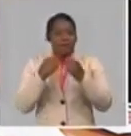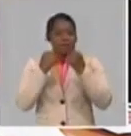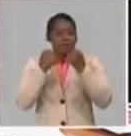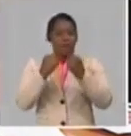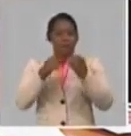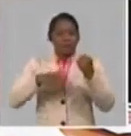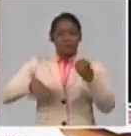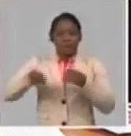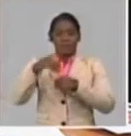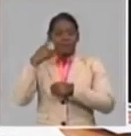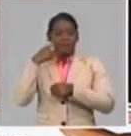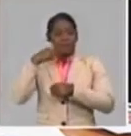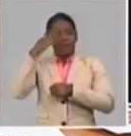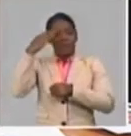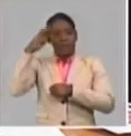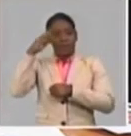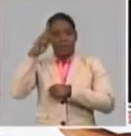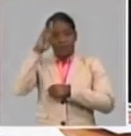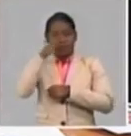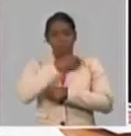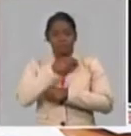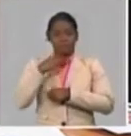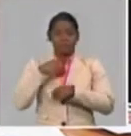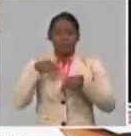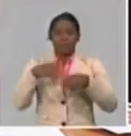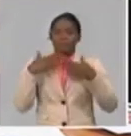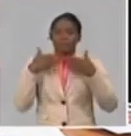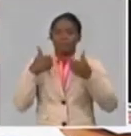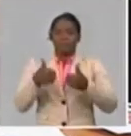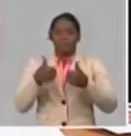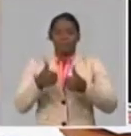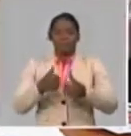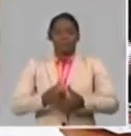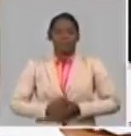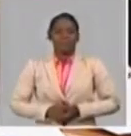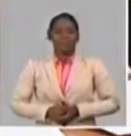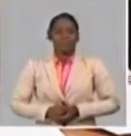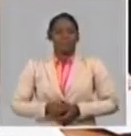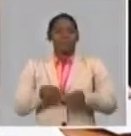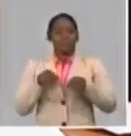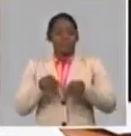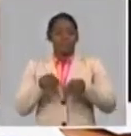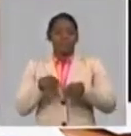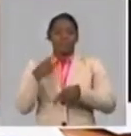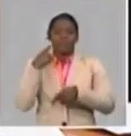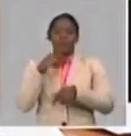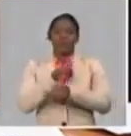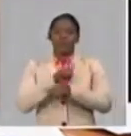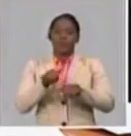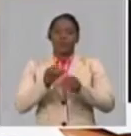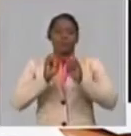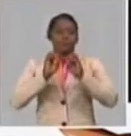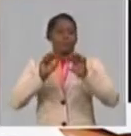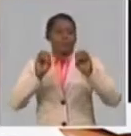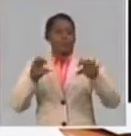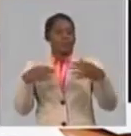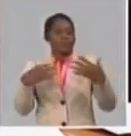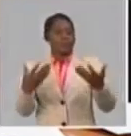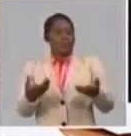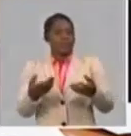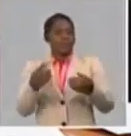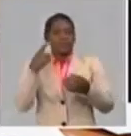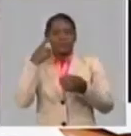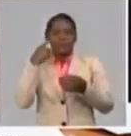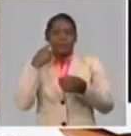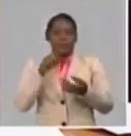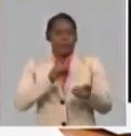medicina cubana con su correspondiente concepción. Será también un momento para promover la eficiencia, el